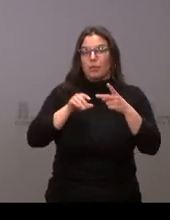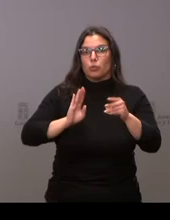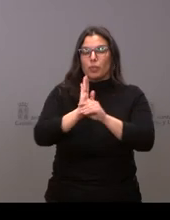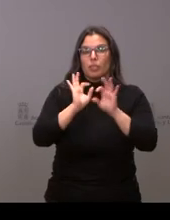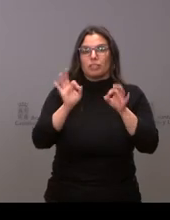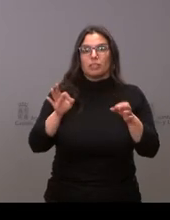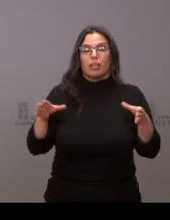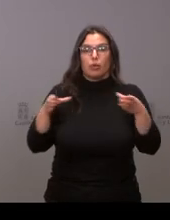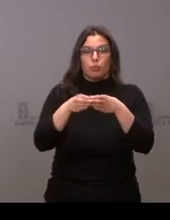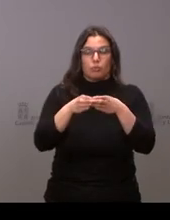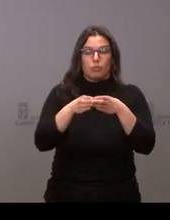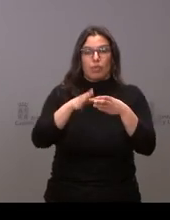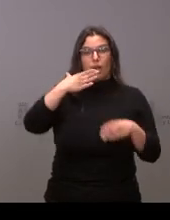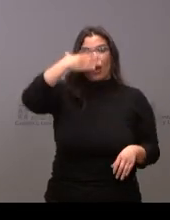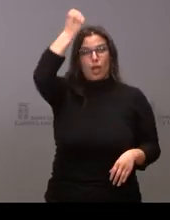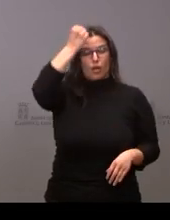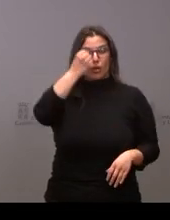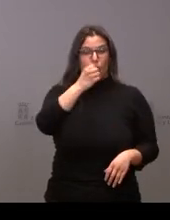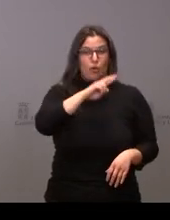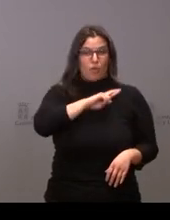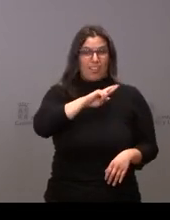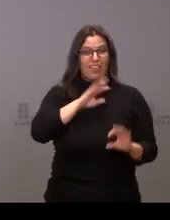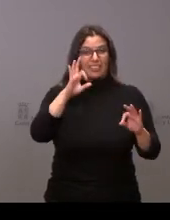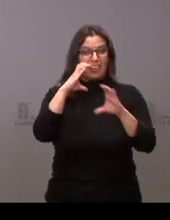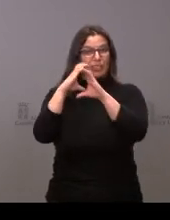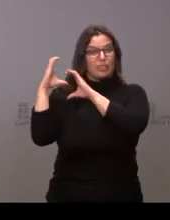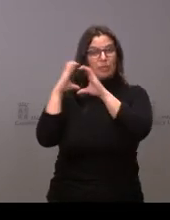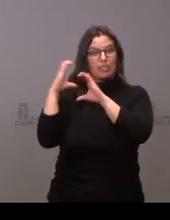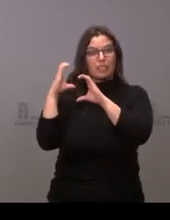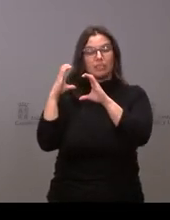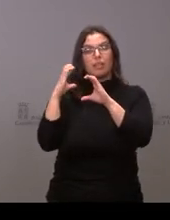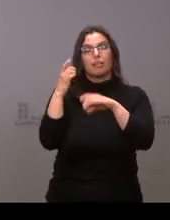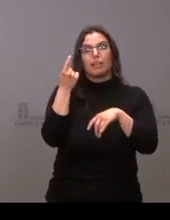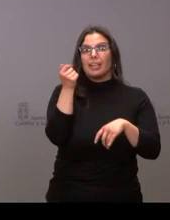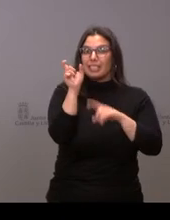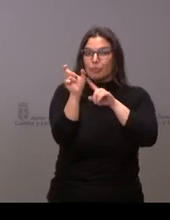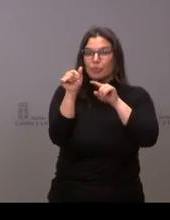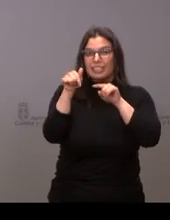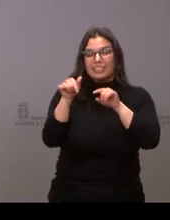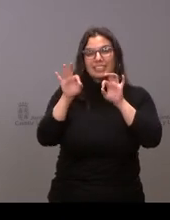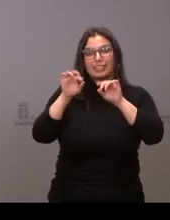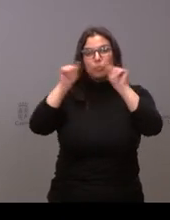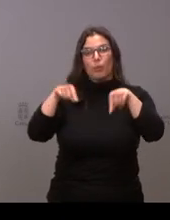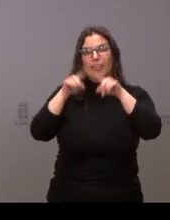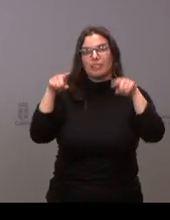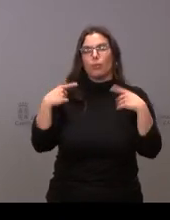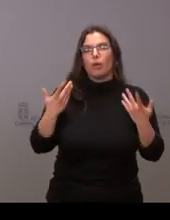de cofradías de la Semana Santa de Castilla y León qué partida o qué importe se dedicará a Segovia gracias